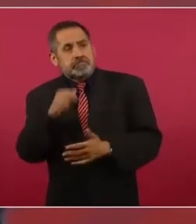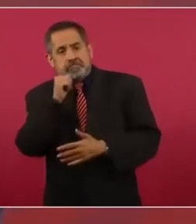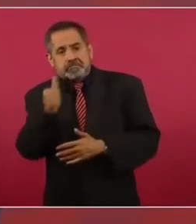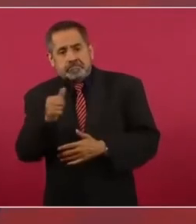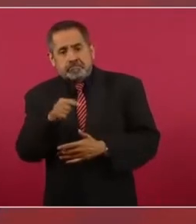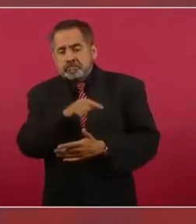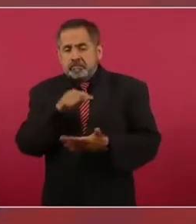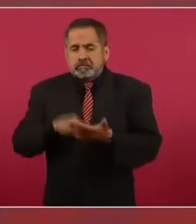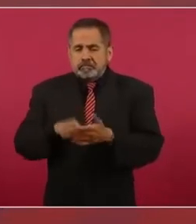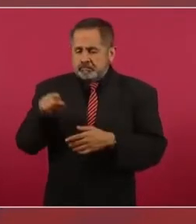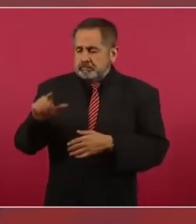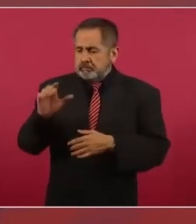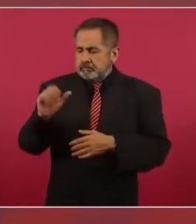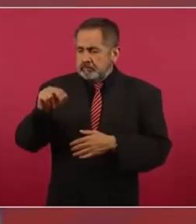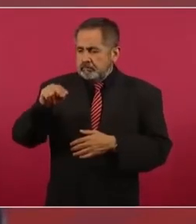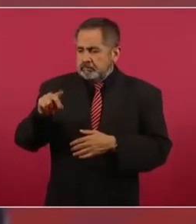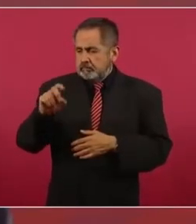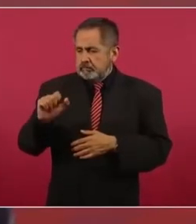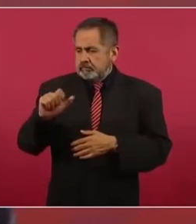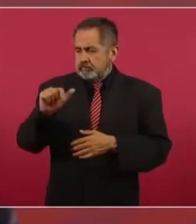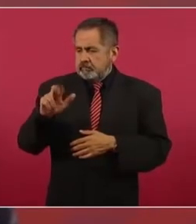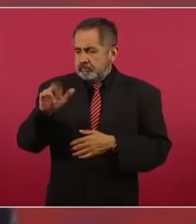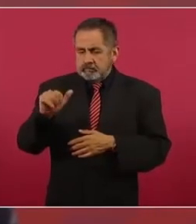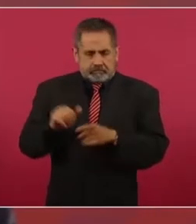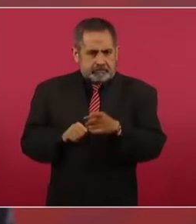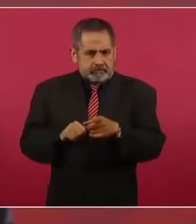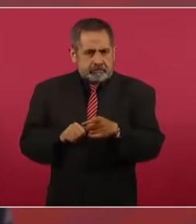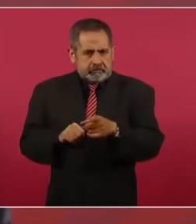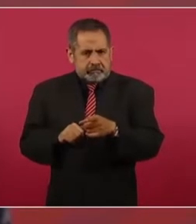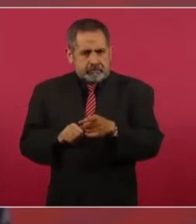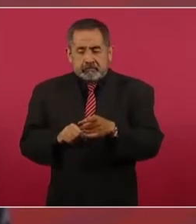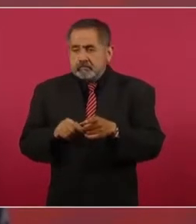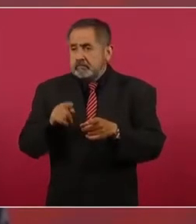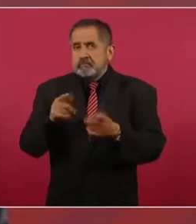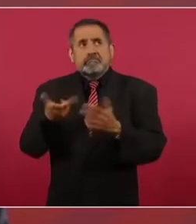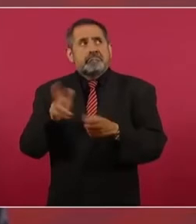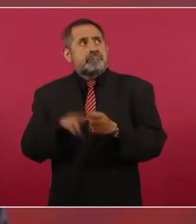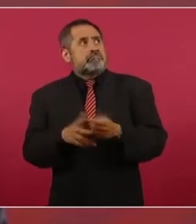en Candelaria Los Itchia,